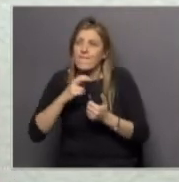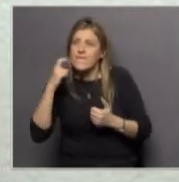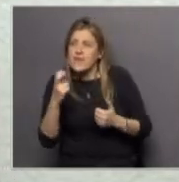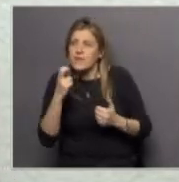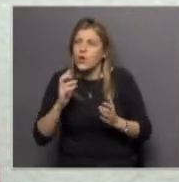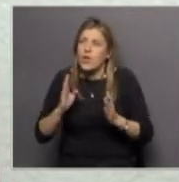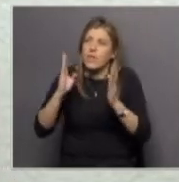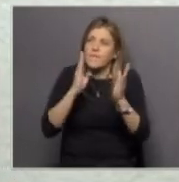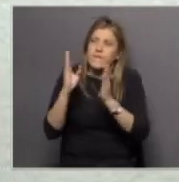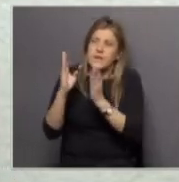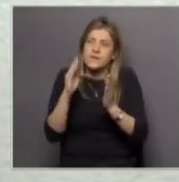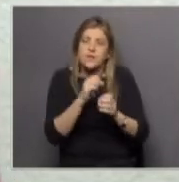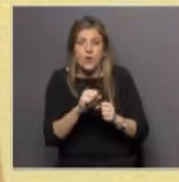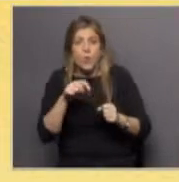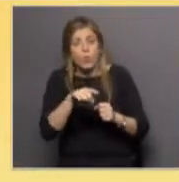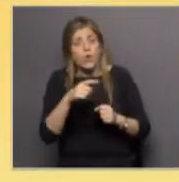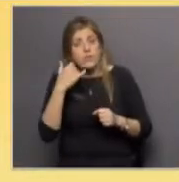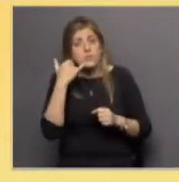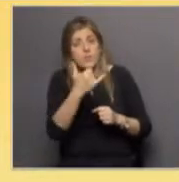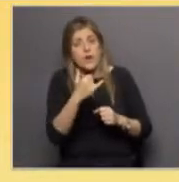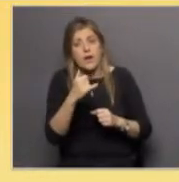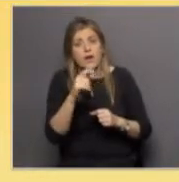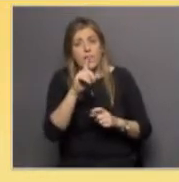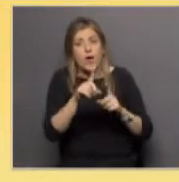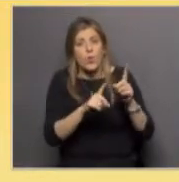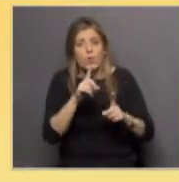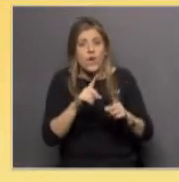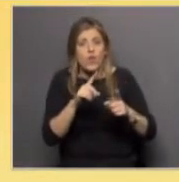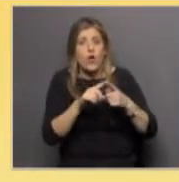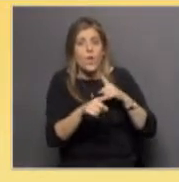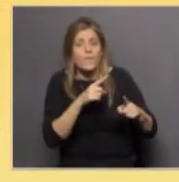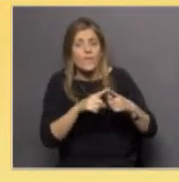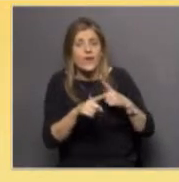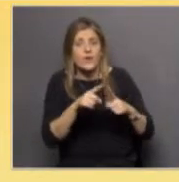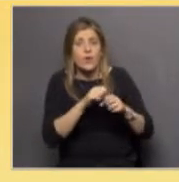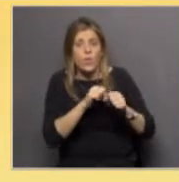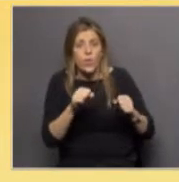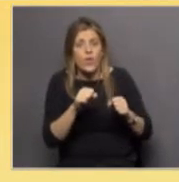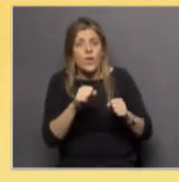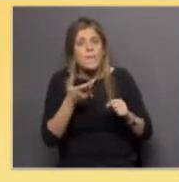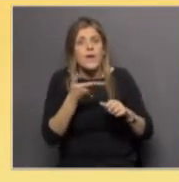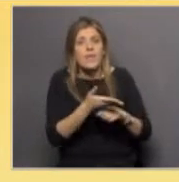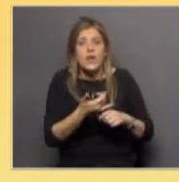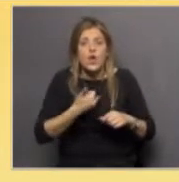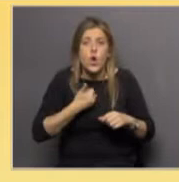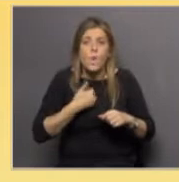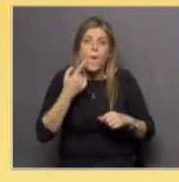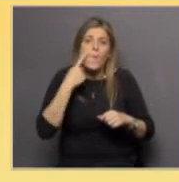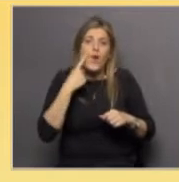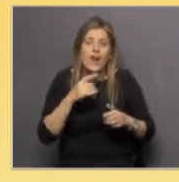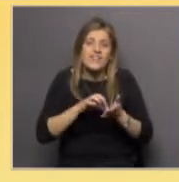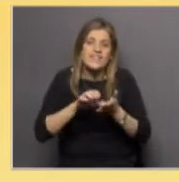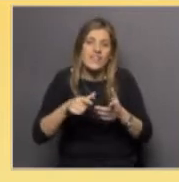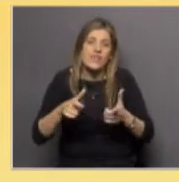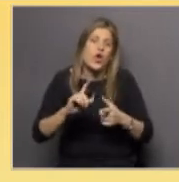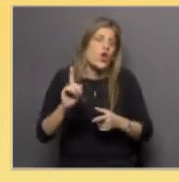cooperación con la Universidad de la República solicitar este servicio estos estudios del túnel del viento nos decía también que no todos los